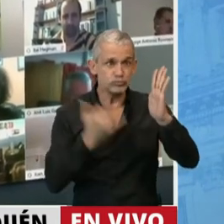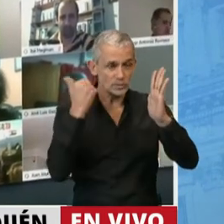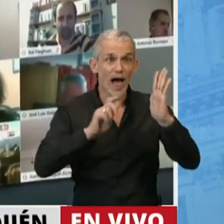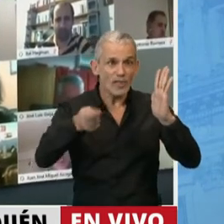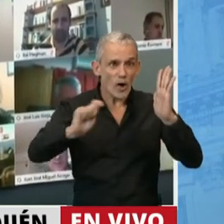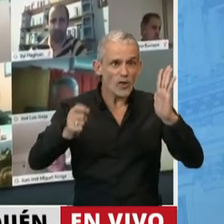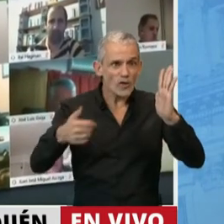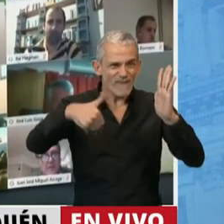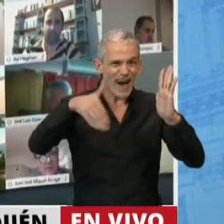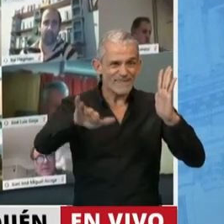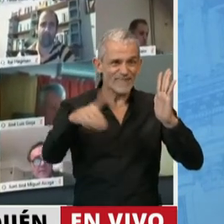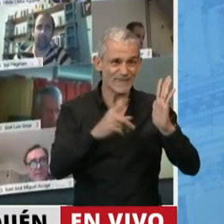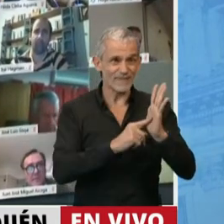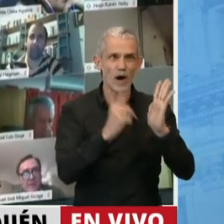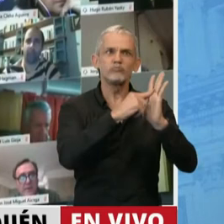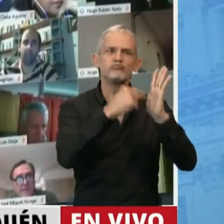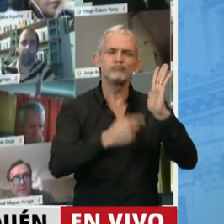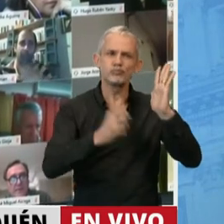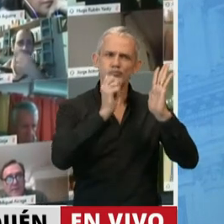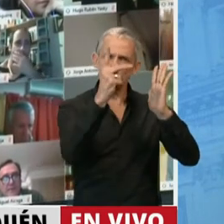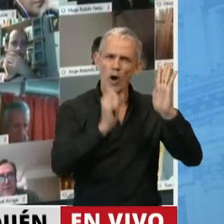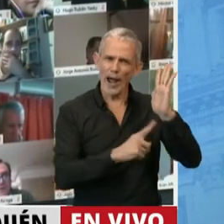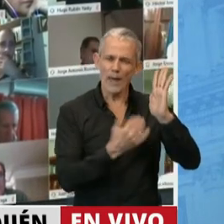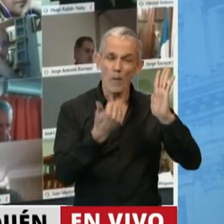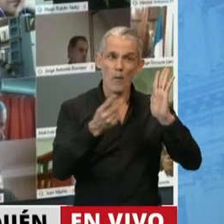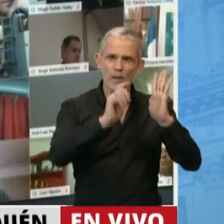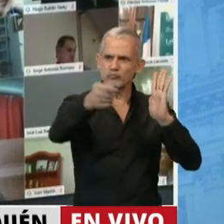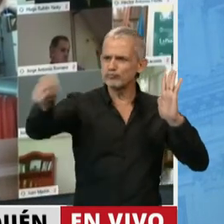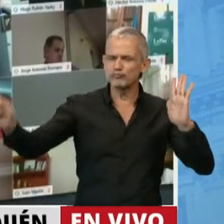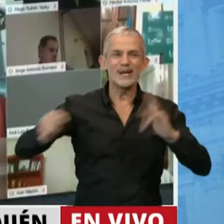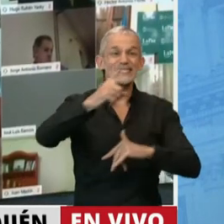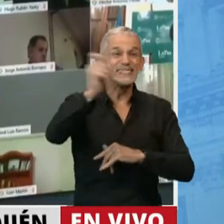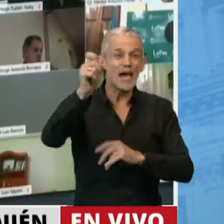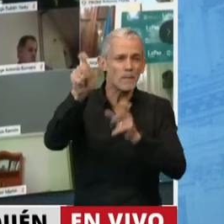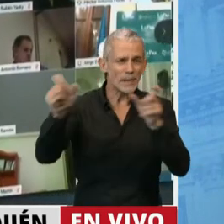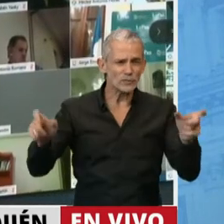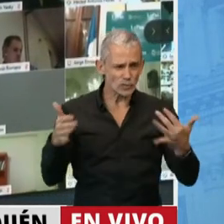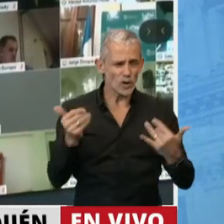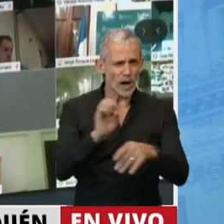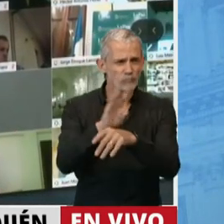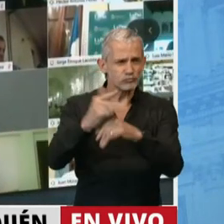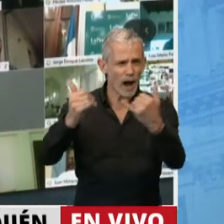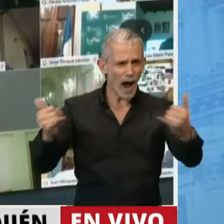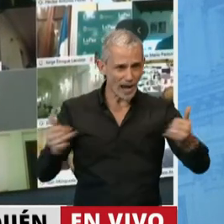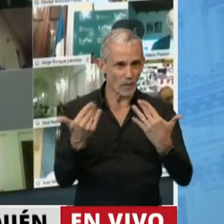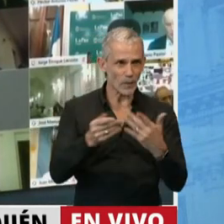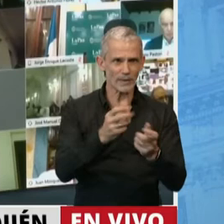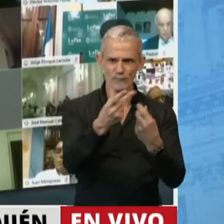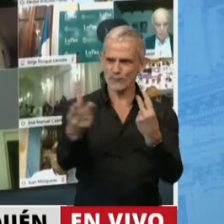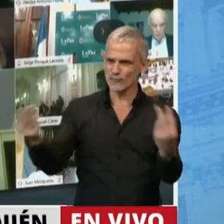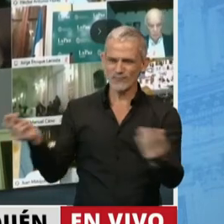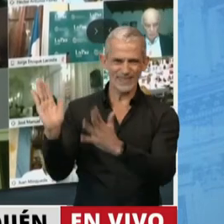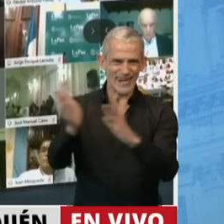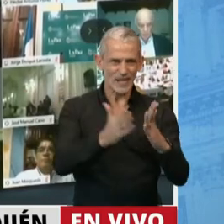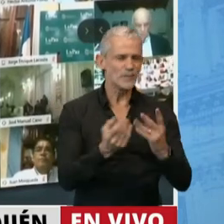que cumplen con los requisitos y con los cuales se podría tratar a más de 100 pacientes con COVID-19, fruto del